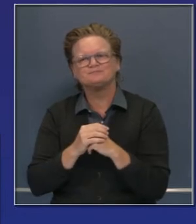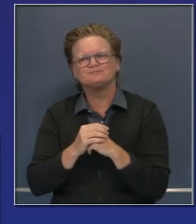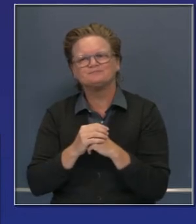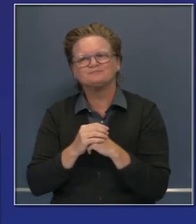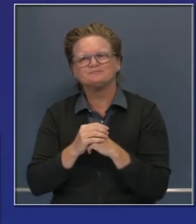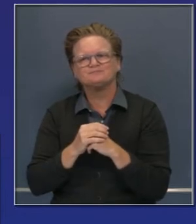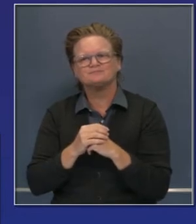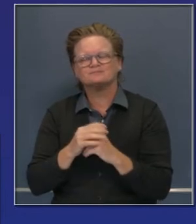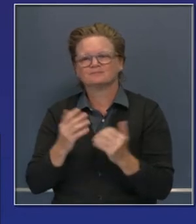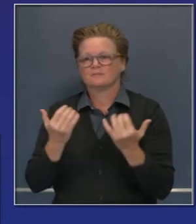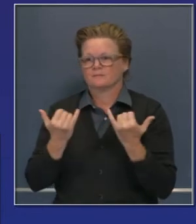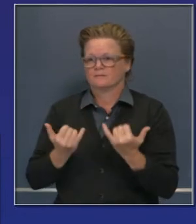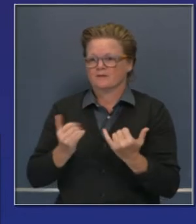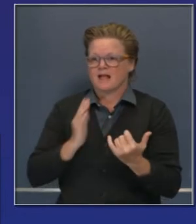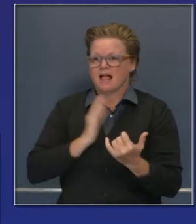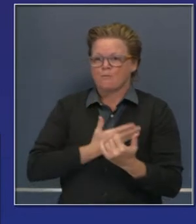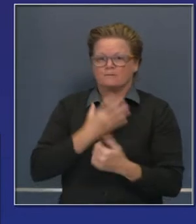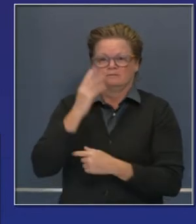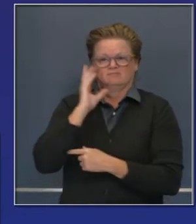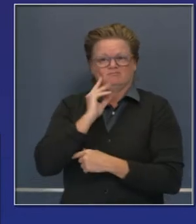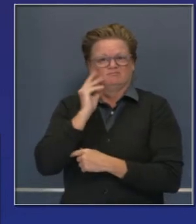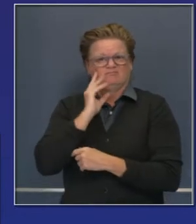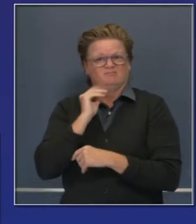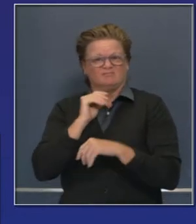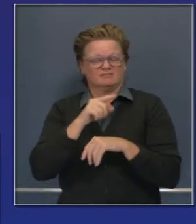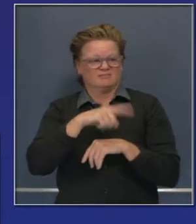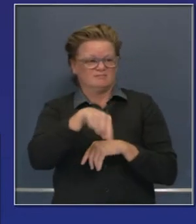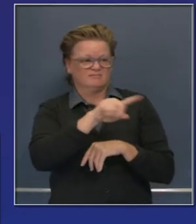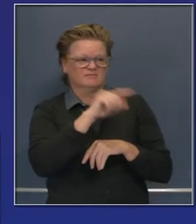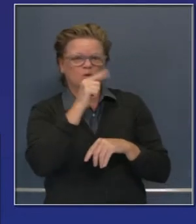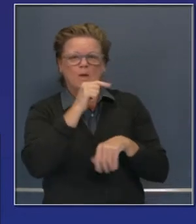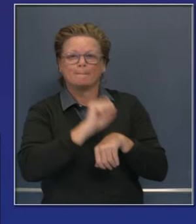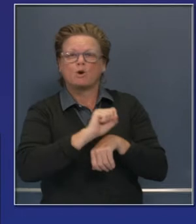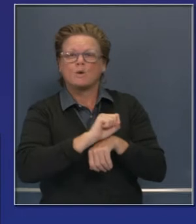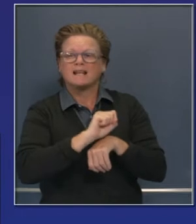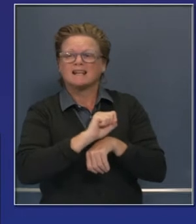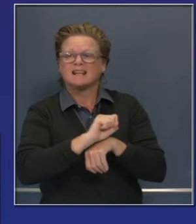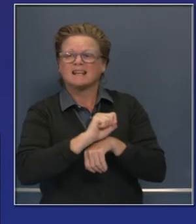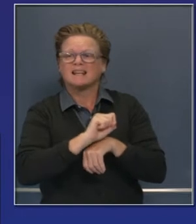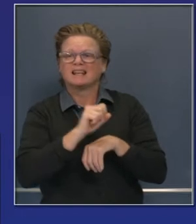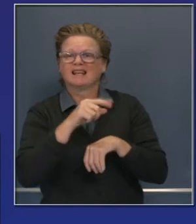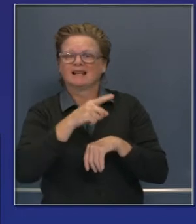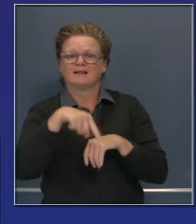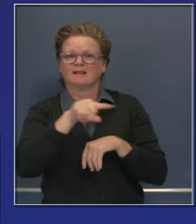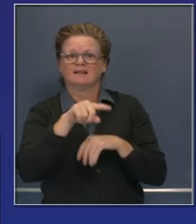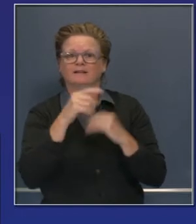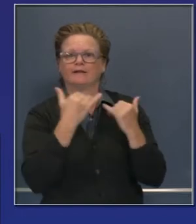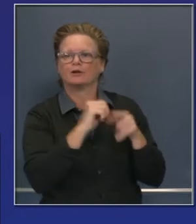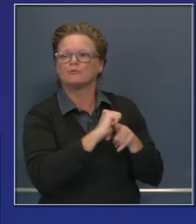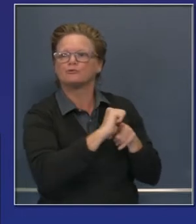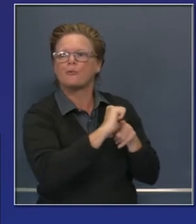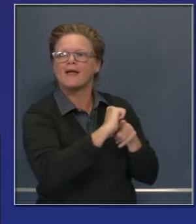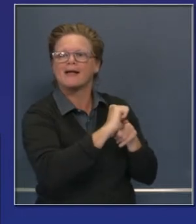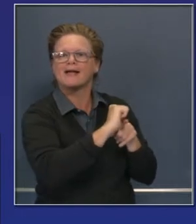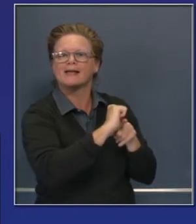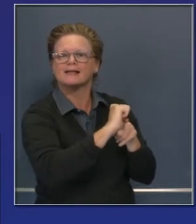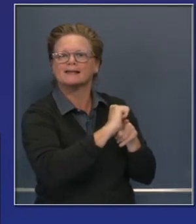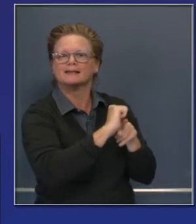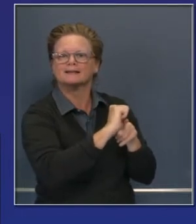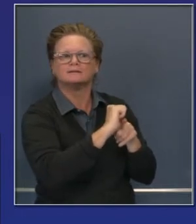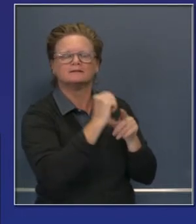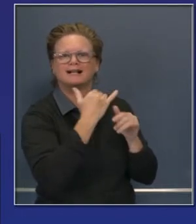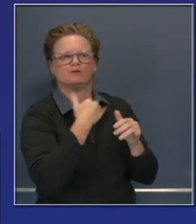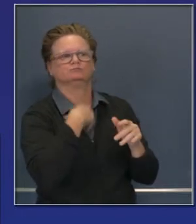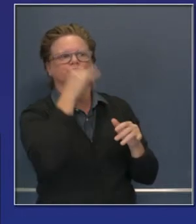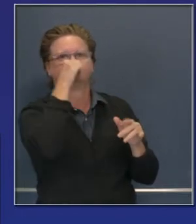miembros del personal de más antigüedad con su introspección y pericia. Les